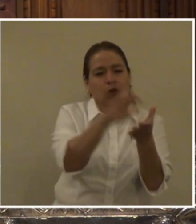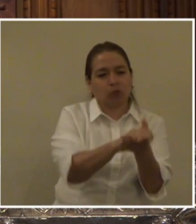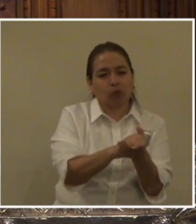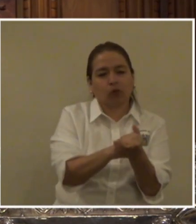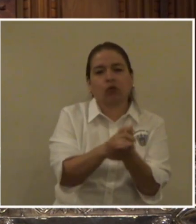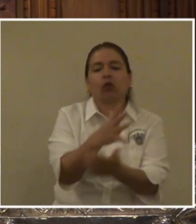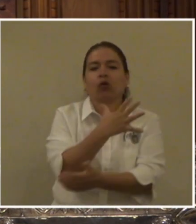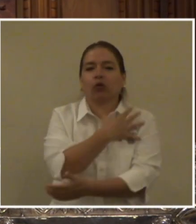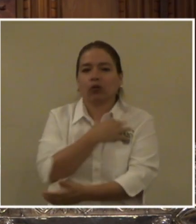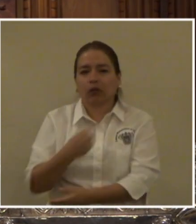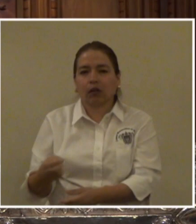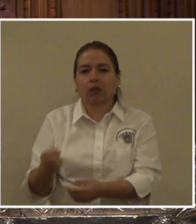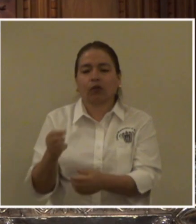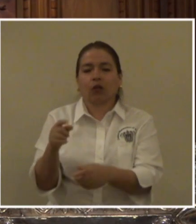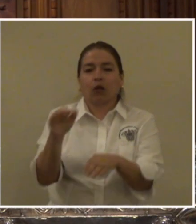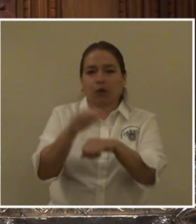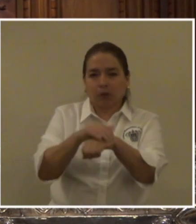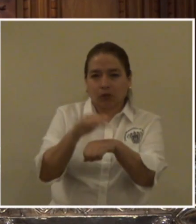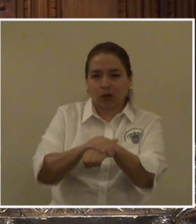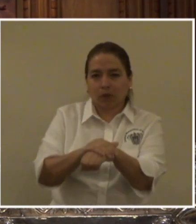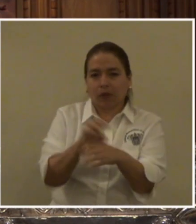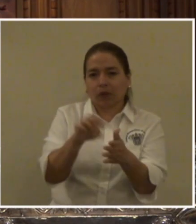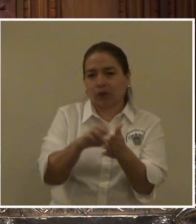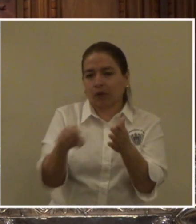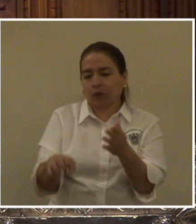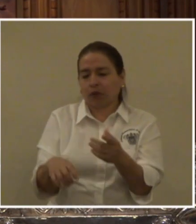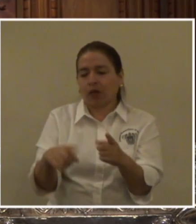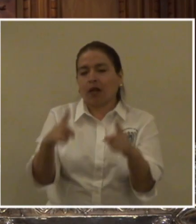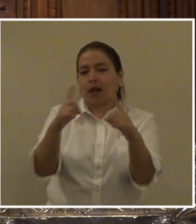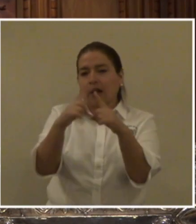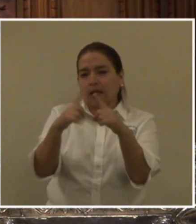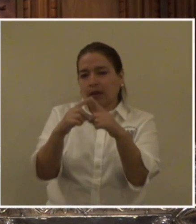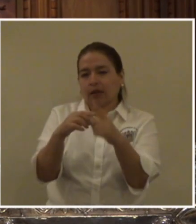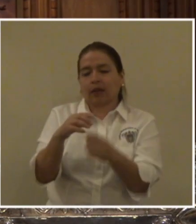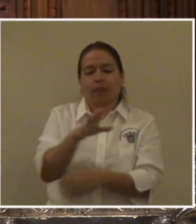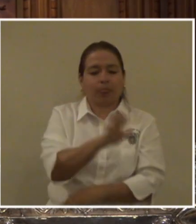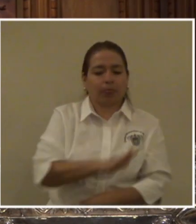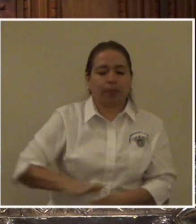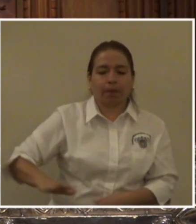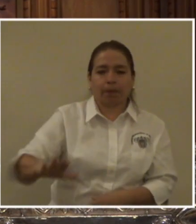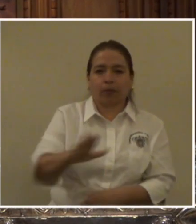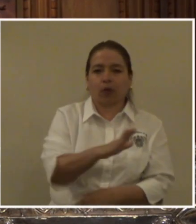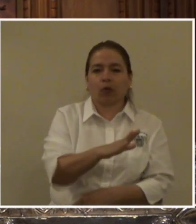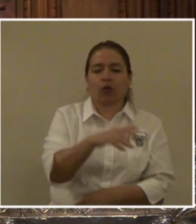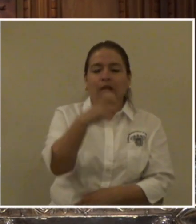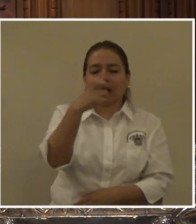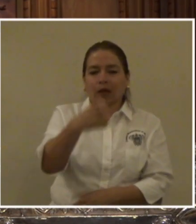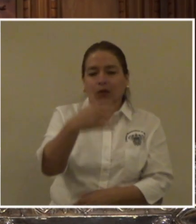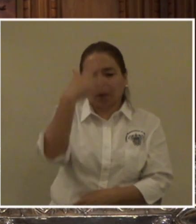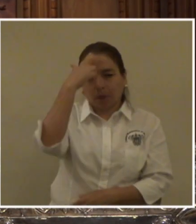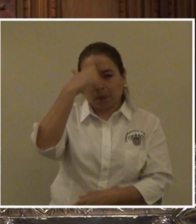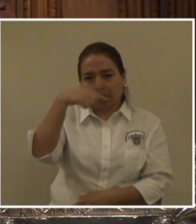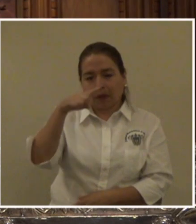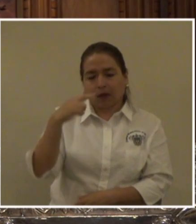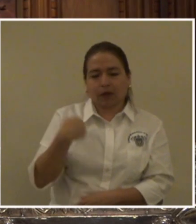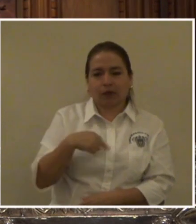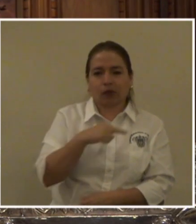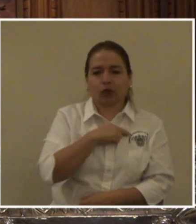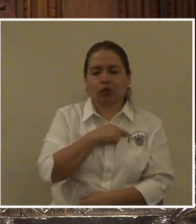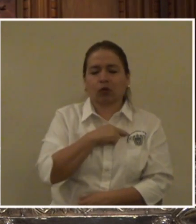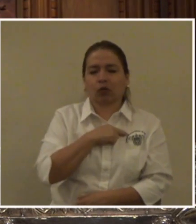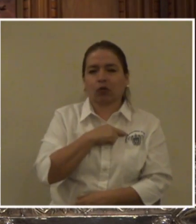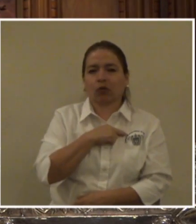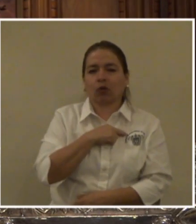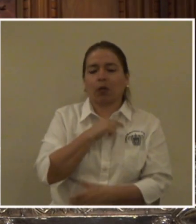hijos, los amigos, la iglesia, todos son espacios regalados por